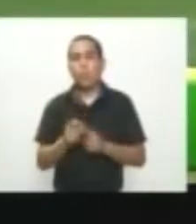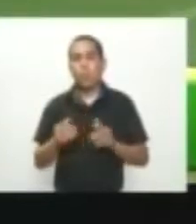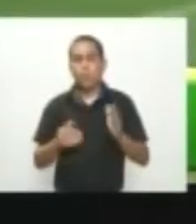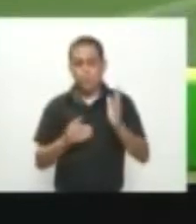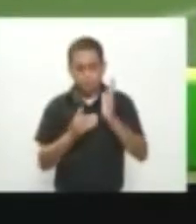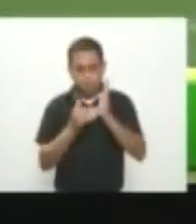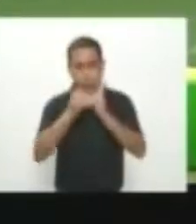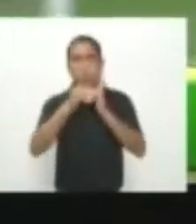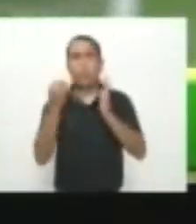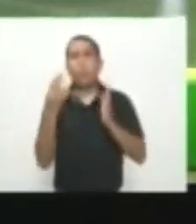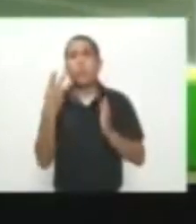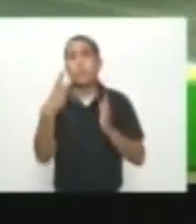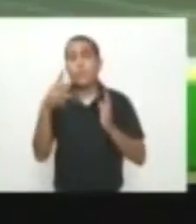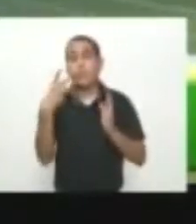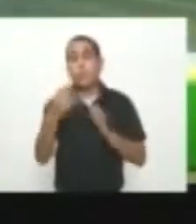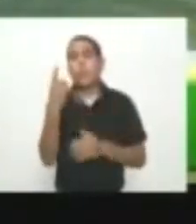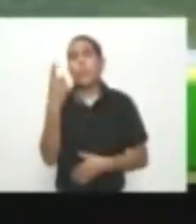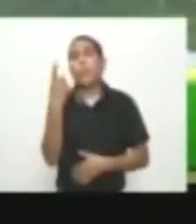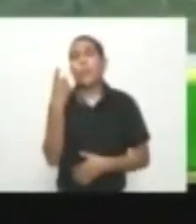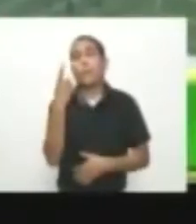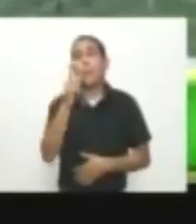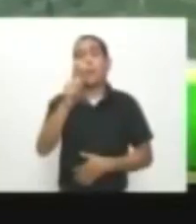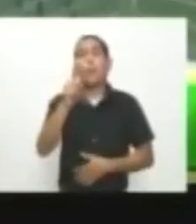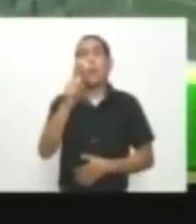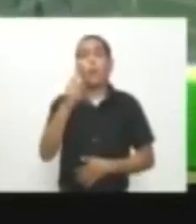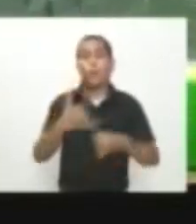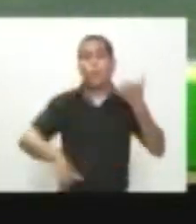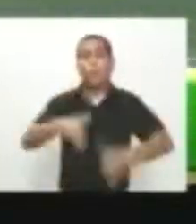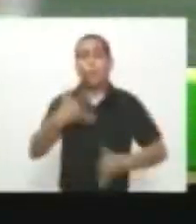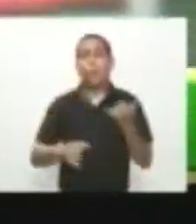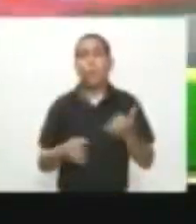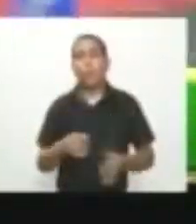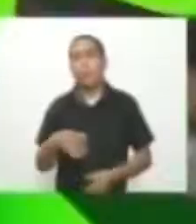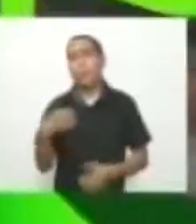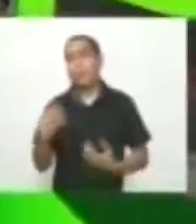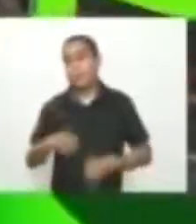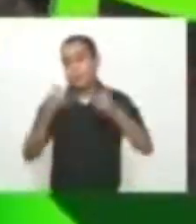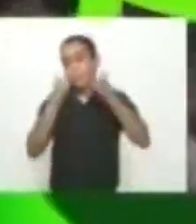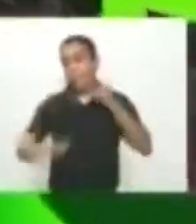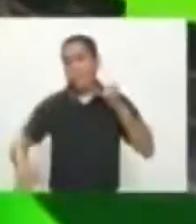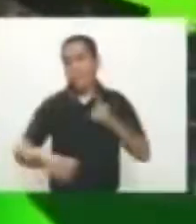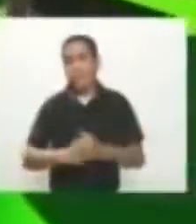casilla 13 A falta de una fecha Para que termine La pesadilla Del primer semestre Rojiblanco